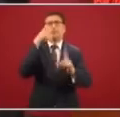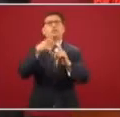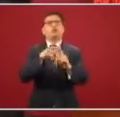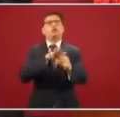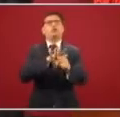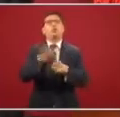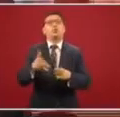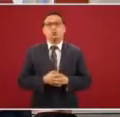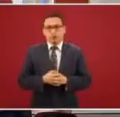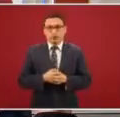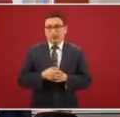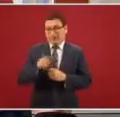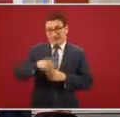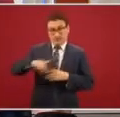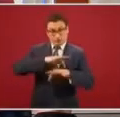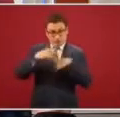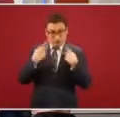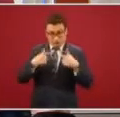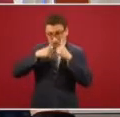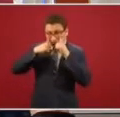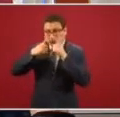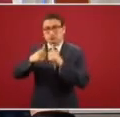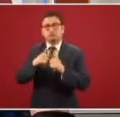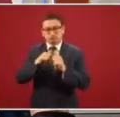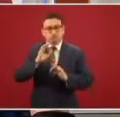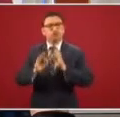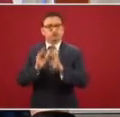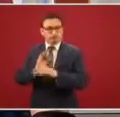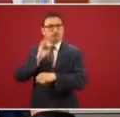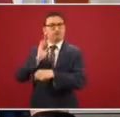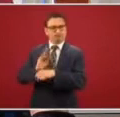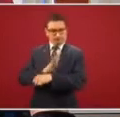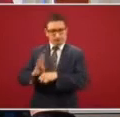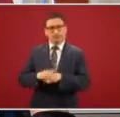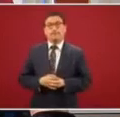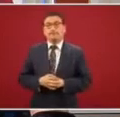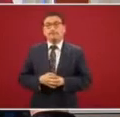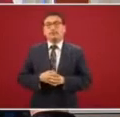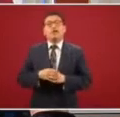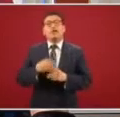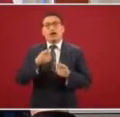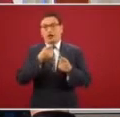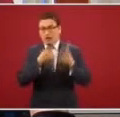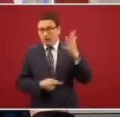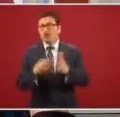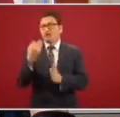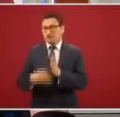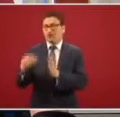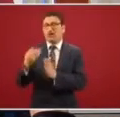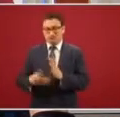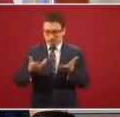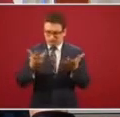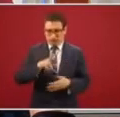mejor atención ciudadana a nuestros beneficiarios. Tenemos todavía pendientes que reconocemos que